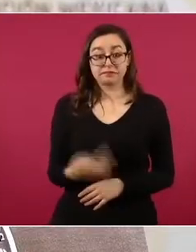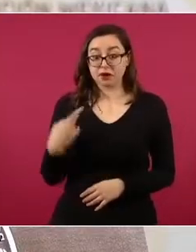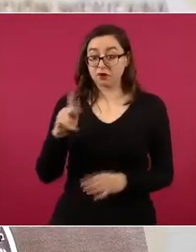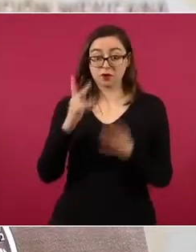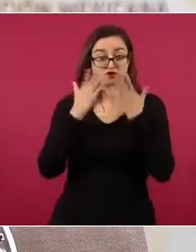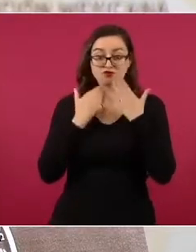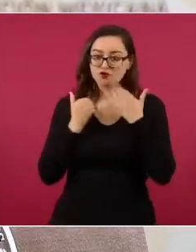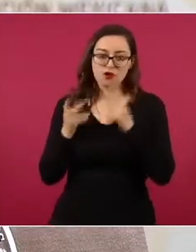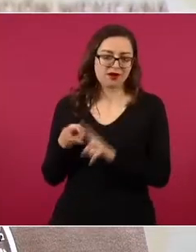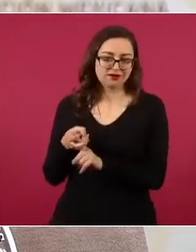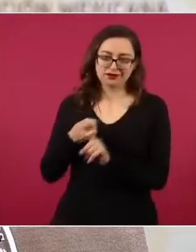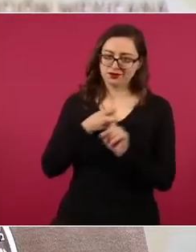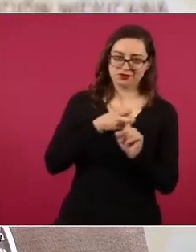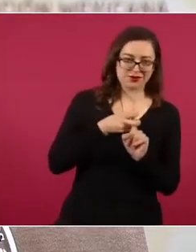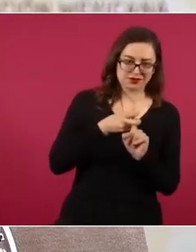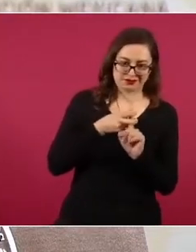última.